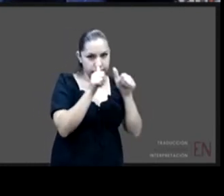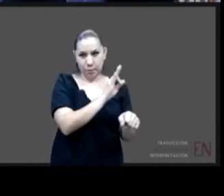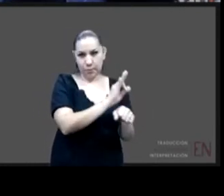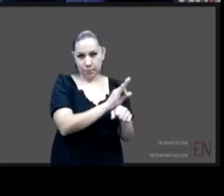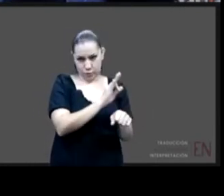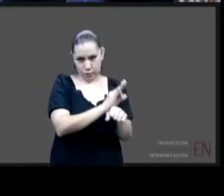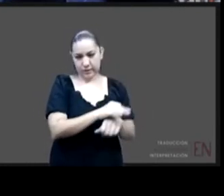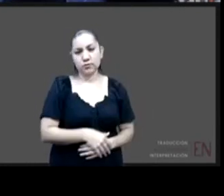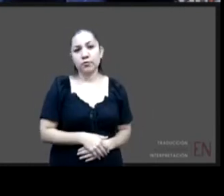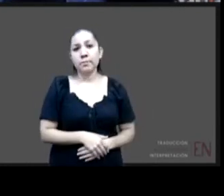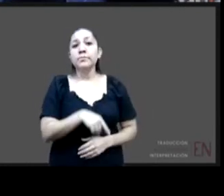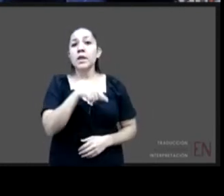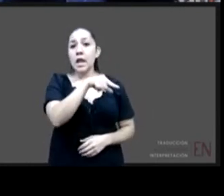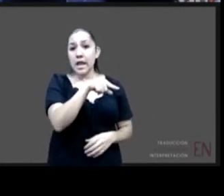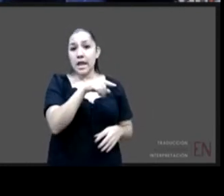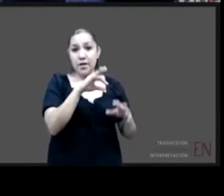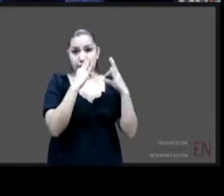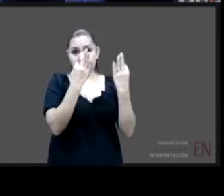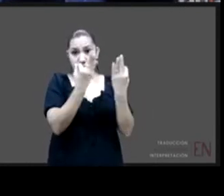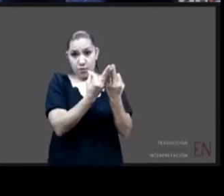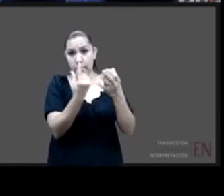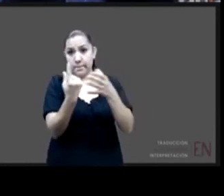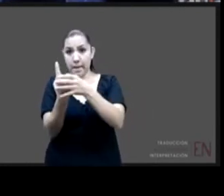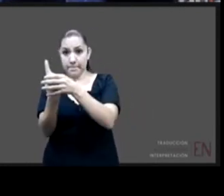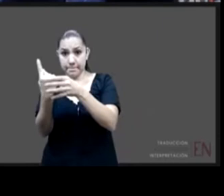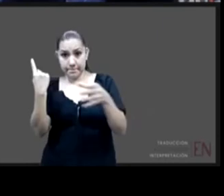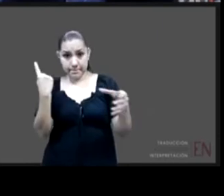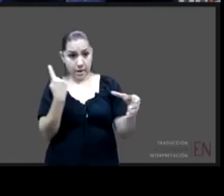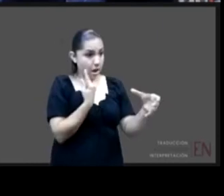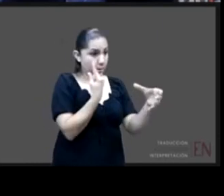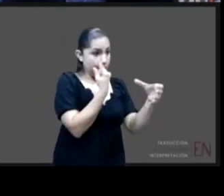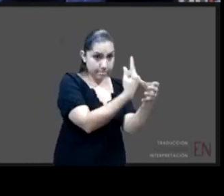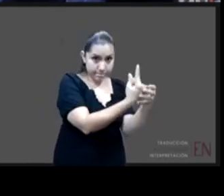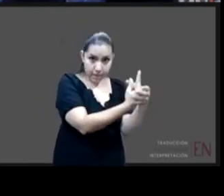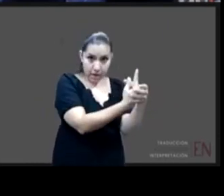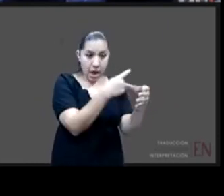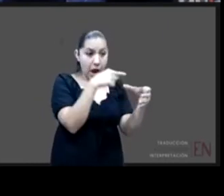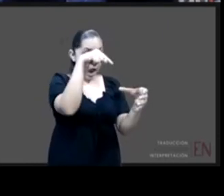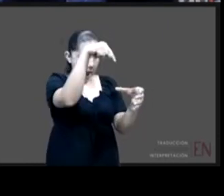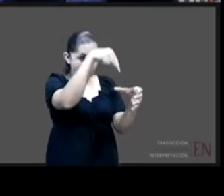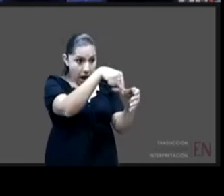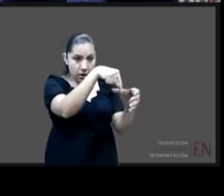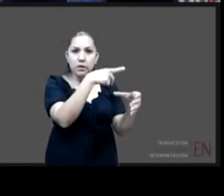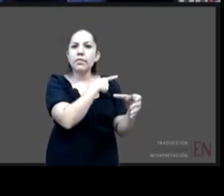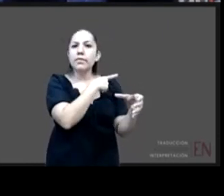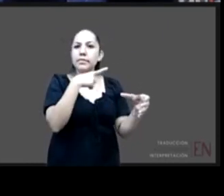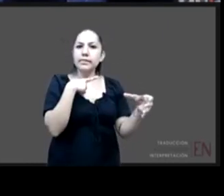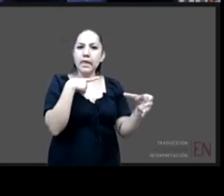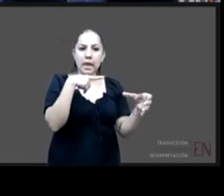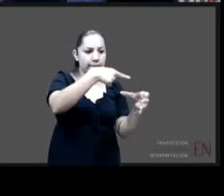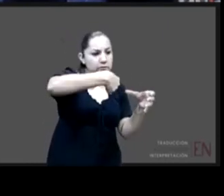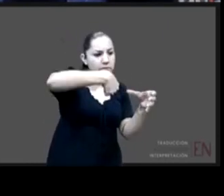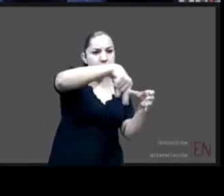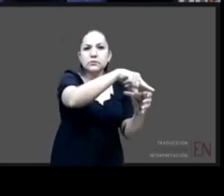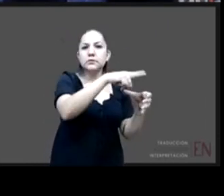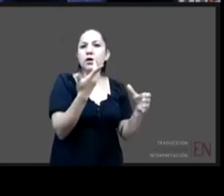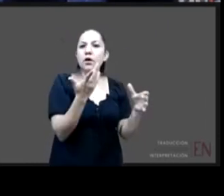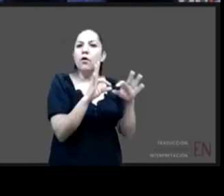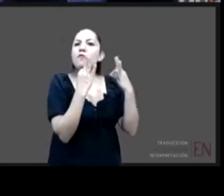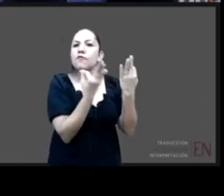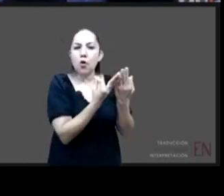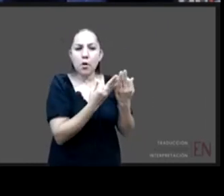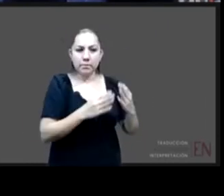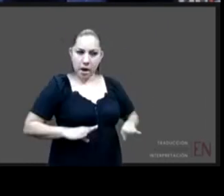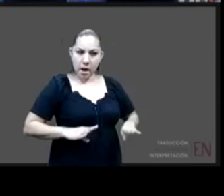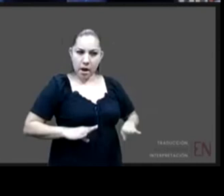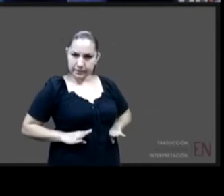especial precisamente también tiene que tener una base familiar ¿no? En este caso